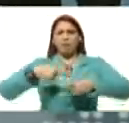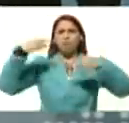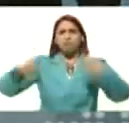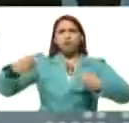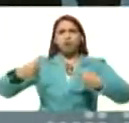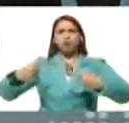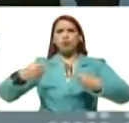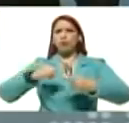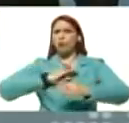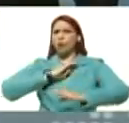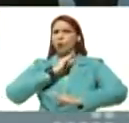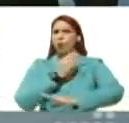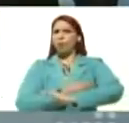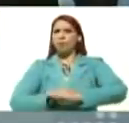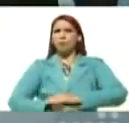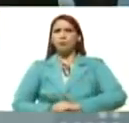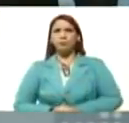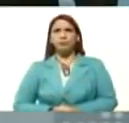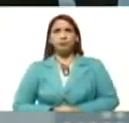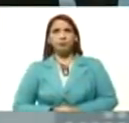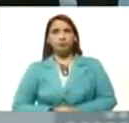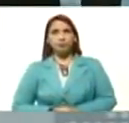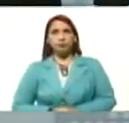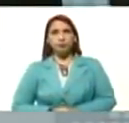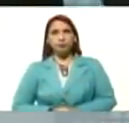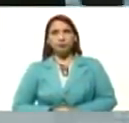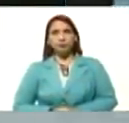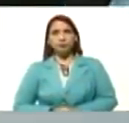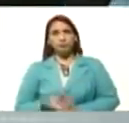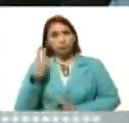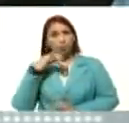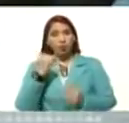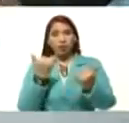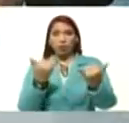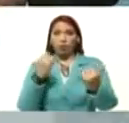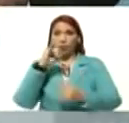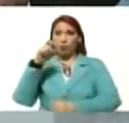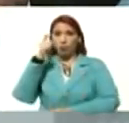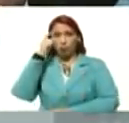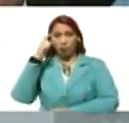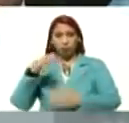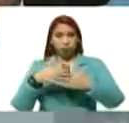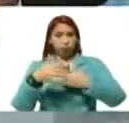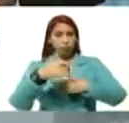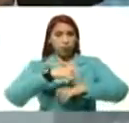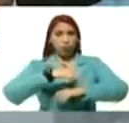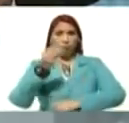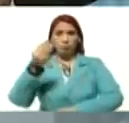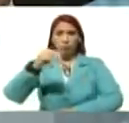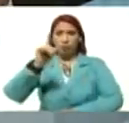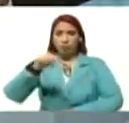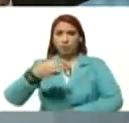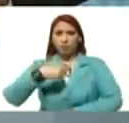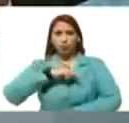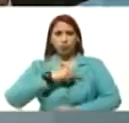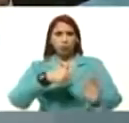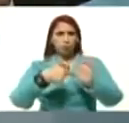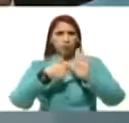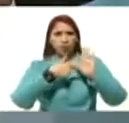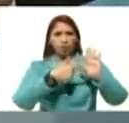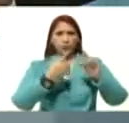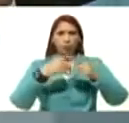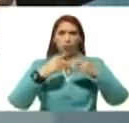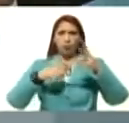demoledor, eso, por ahora Julio, en las próximas horas además, mostraremos otras pruebas,